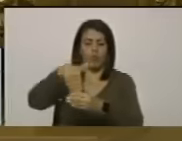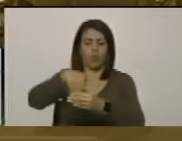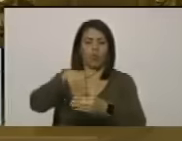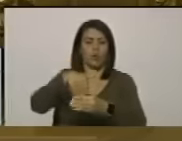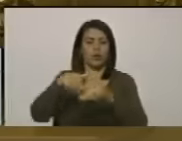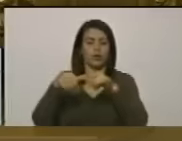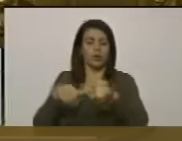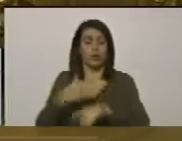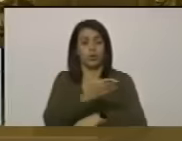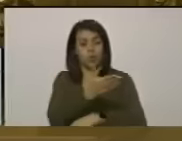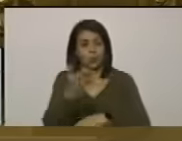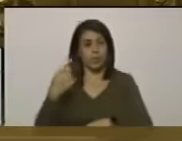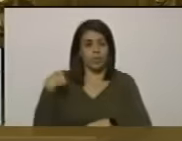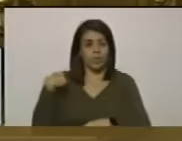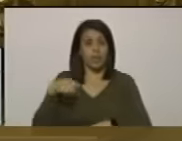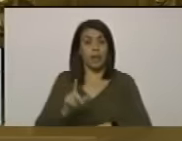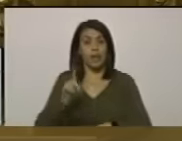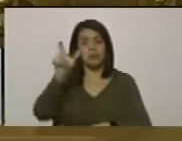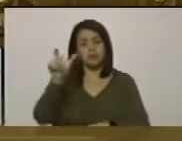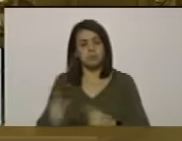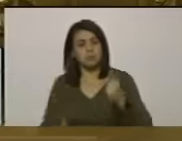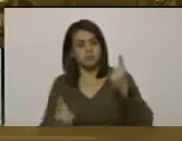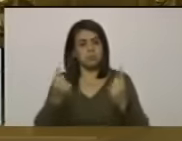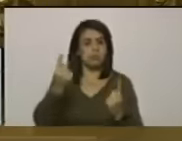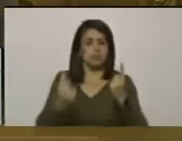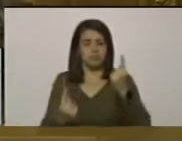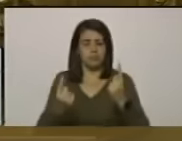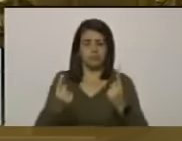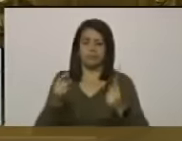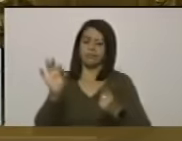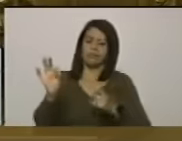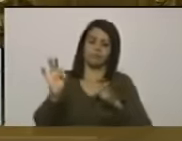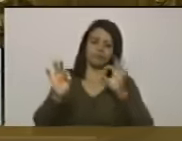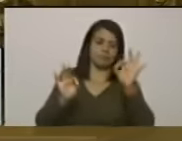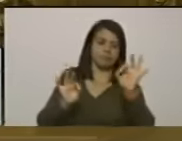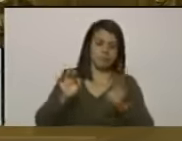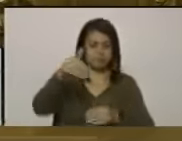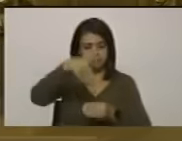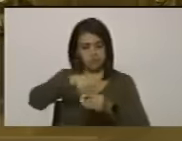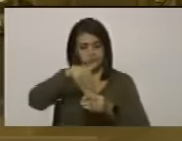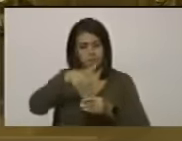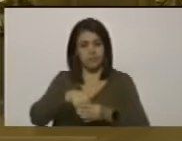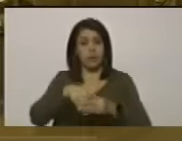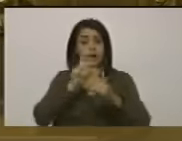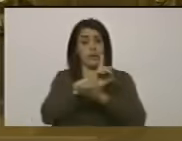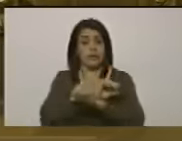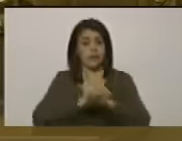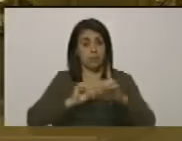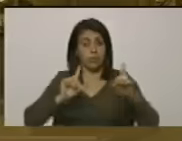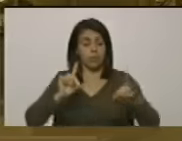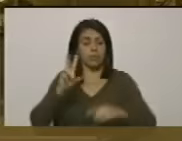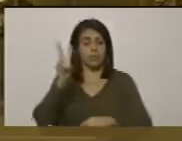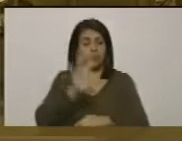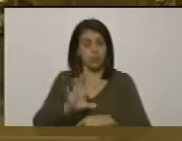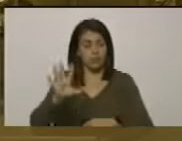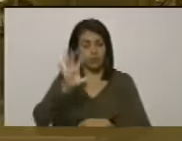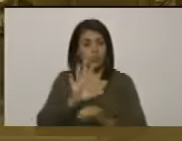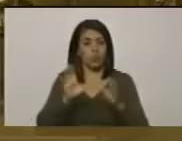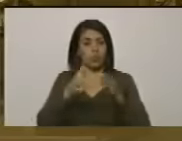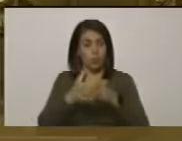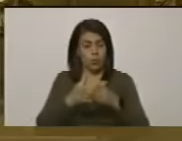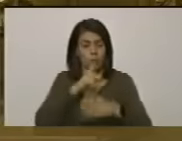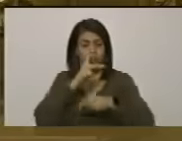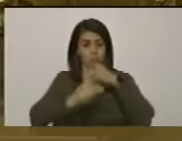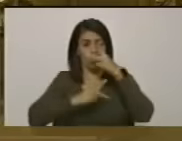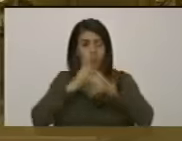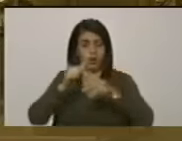donde ustedes tendrán su candidato y donde los partidos decentes de la democracia venezolana los partidos